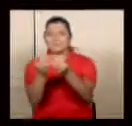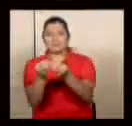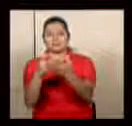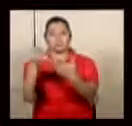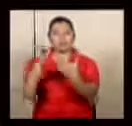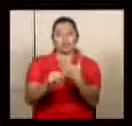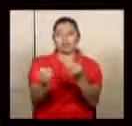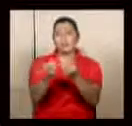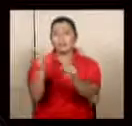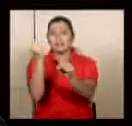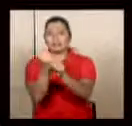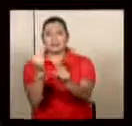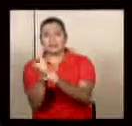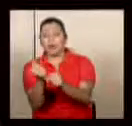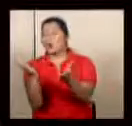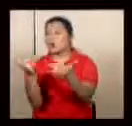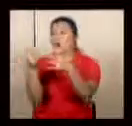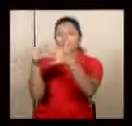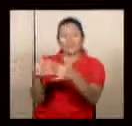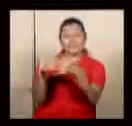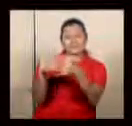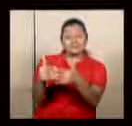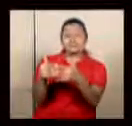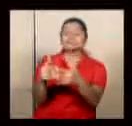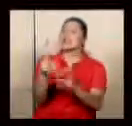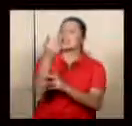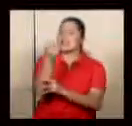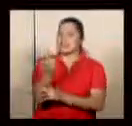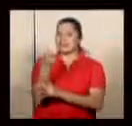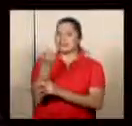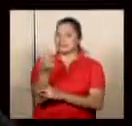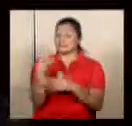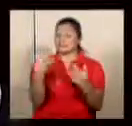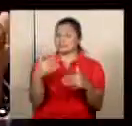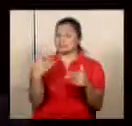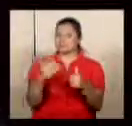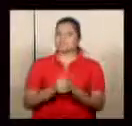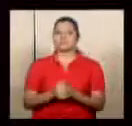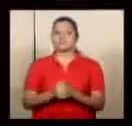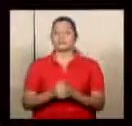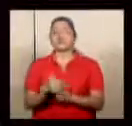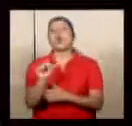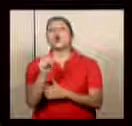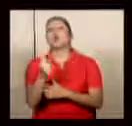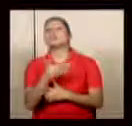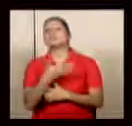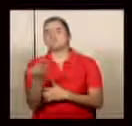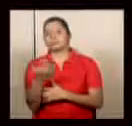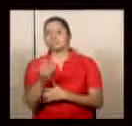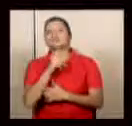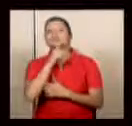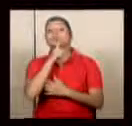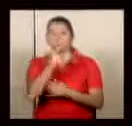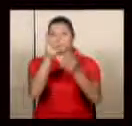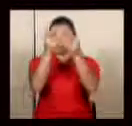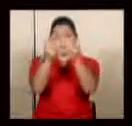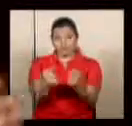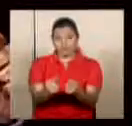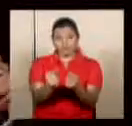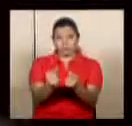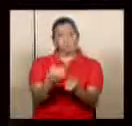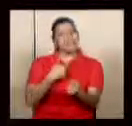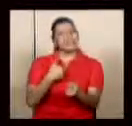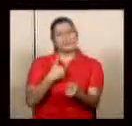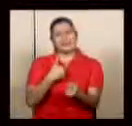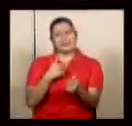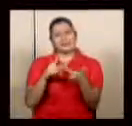empleo que no venga inversión extranjera o sea el déficit es de por sí un enemigo de todas y de todos lo otro es que realmente el presupuesto tiene